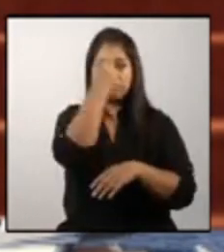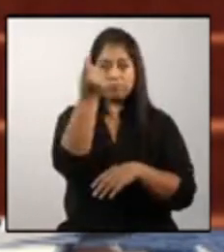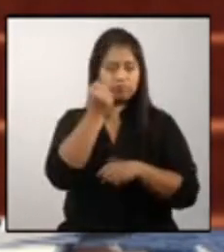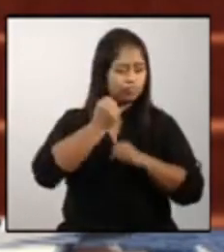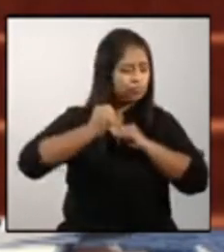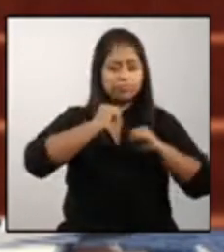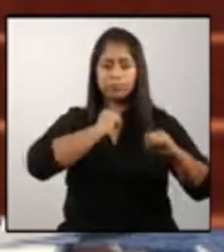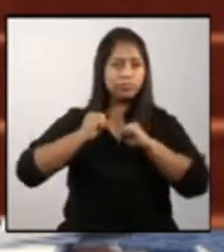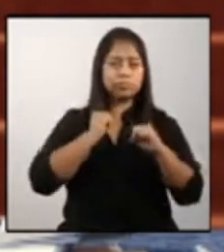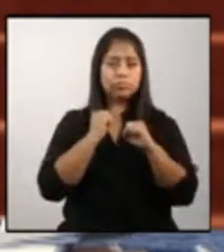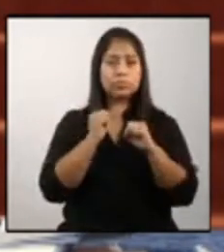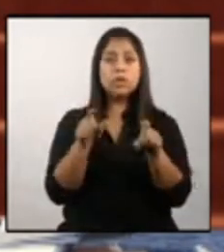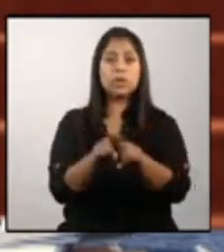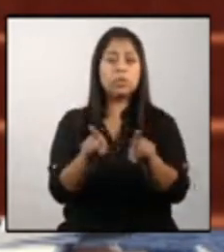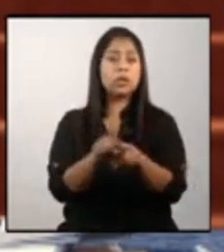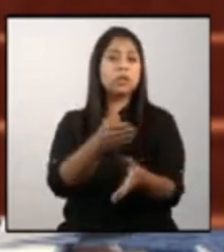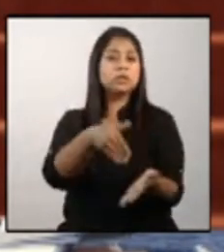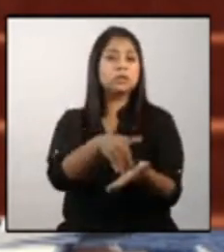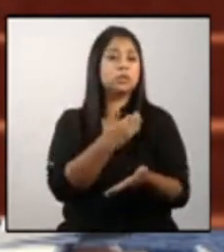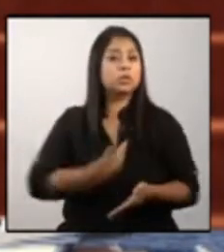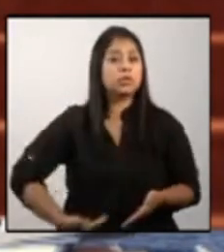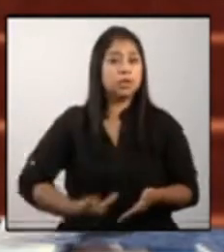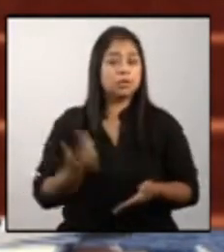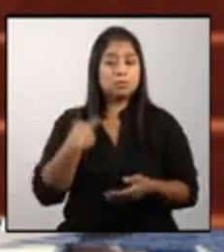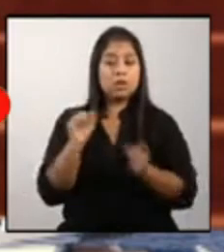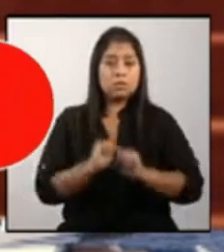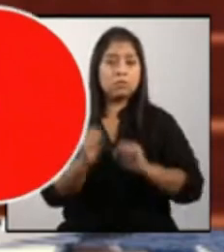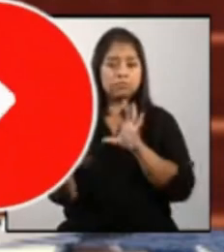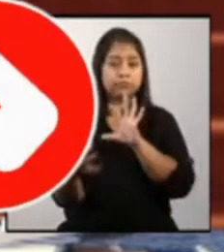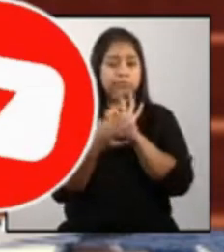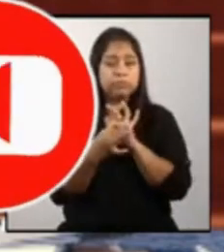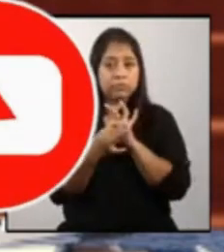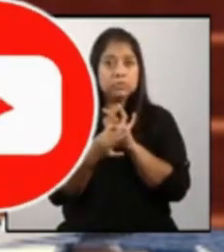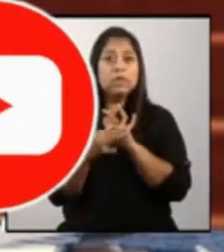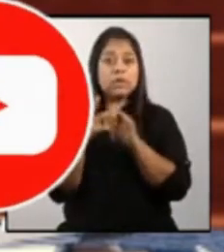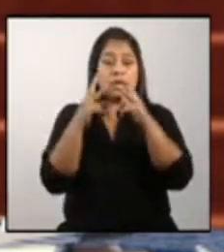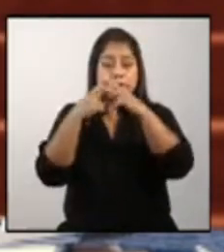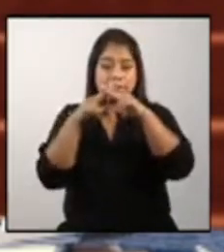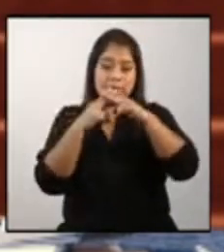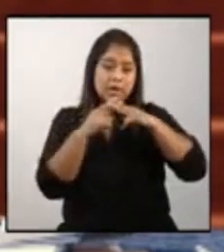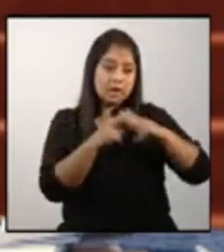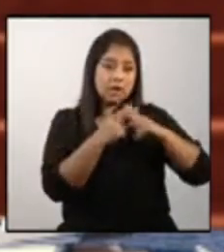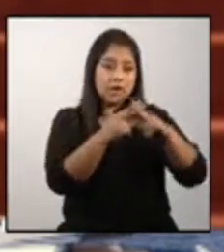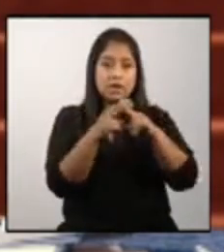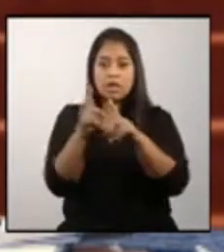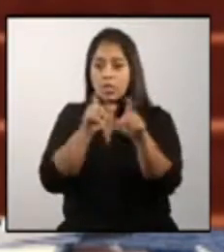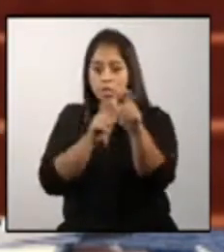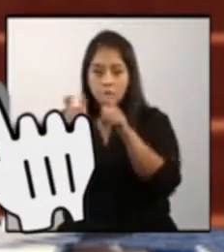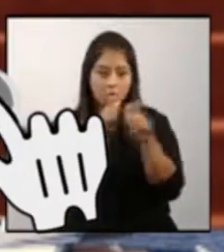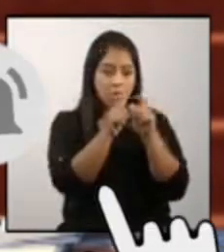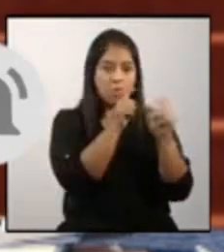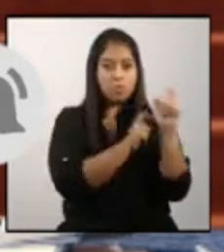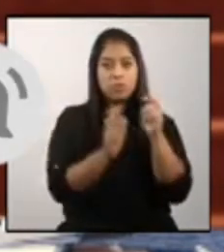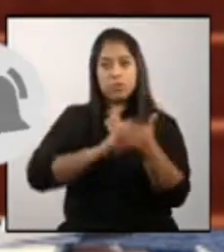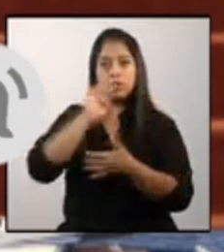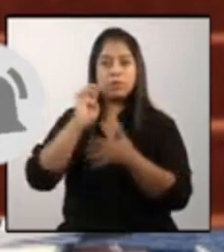para que podamos tener ese vínculo perfecto del mecanismo de coordinación del